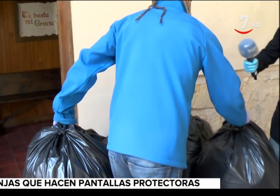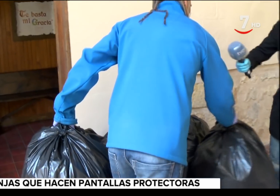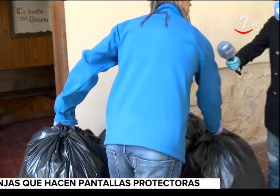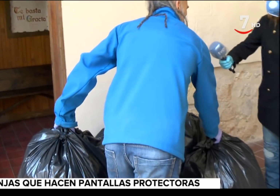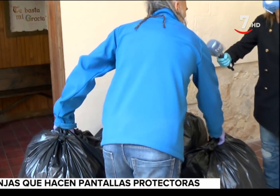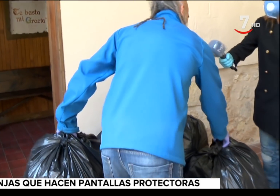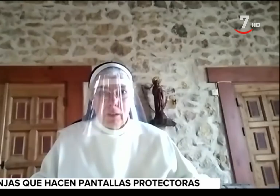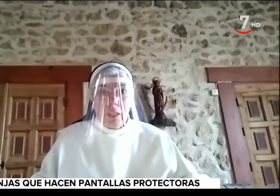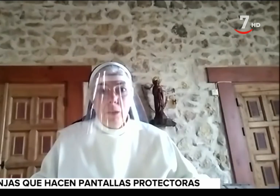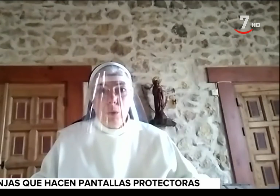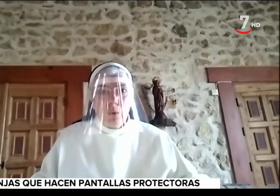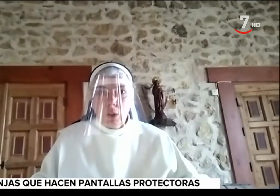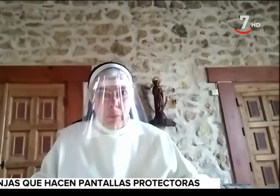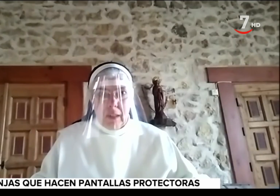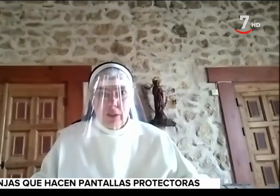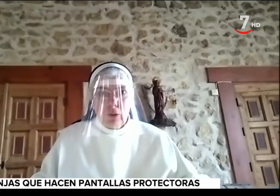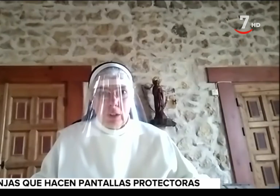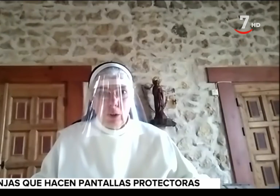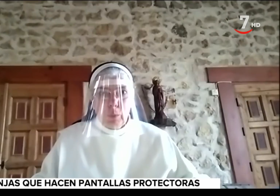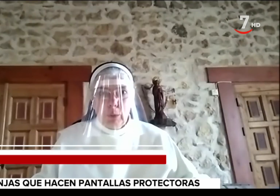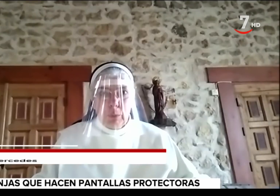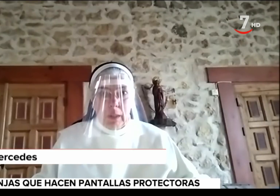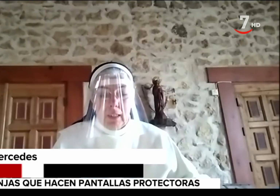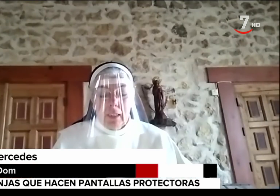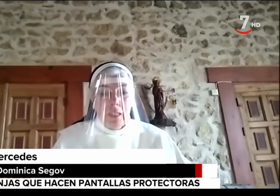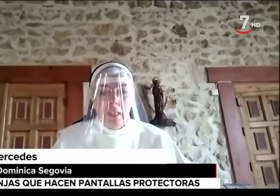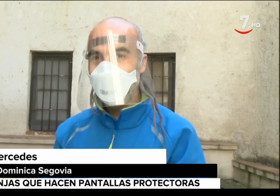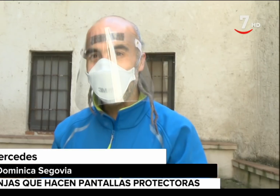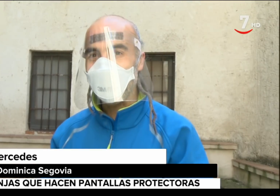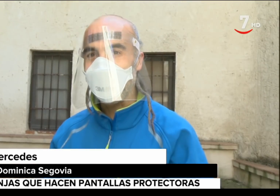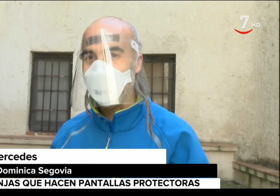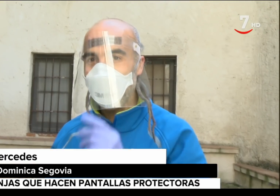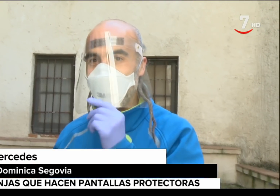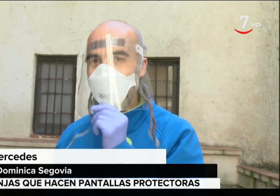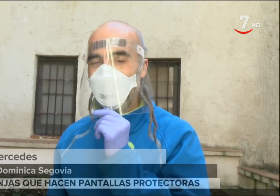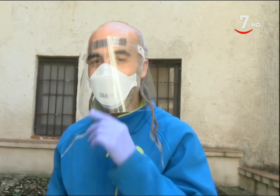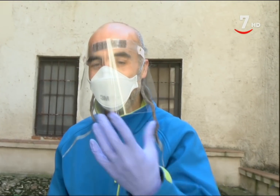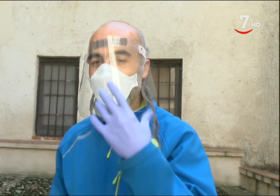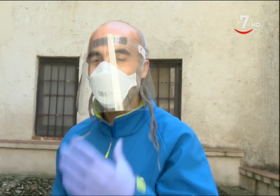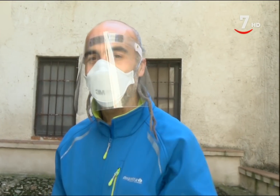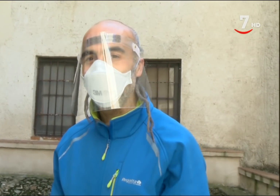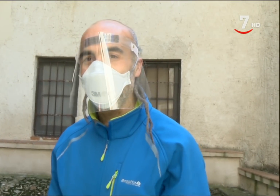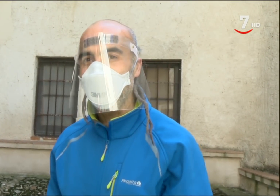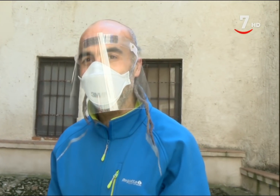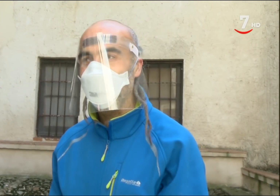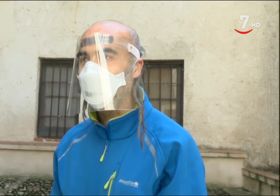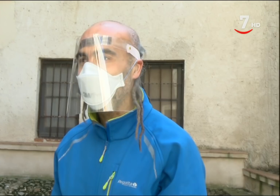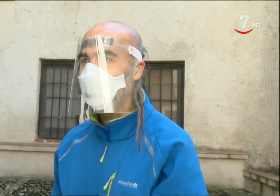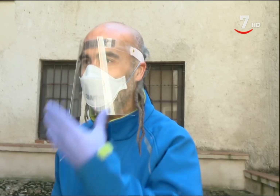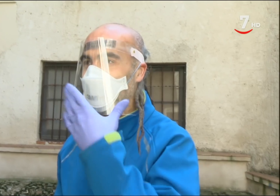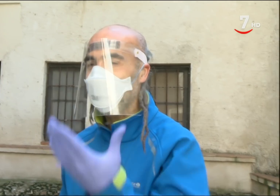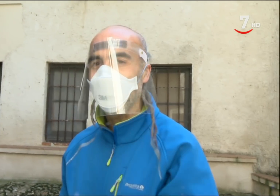la producción. Ya que el virus no se para, nosotros no nos podemos parar. Esto se pondría así para evitar la salpicadura del